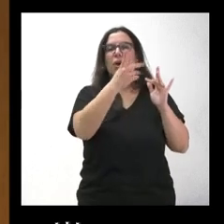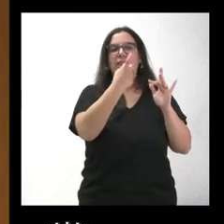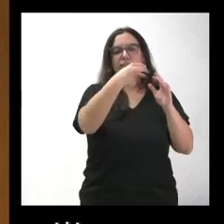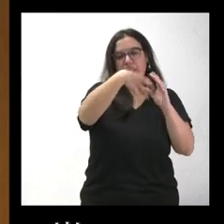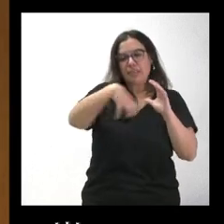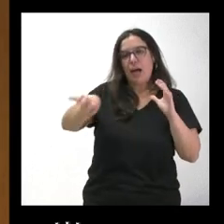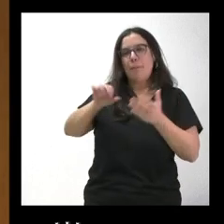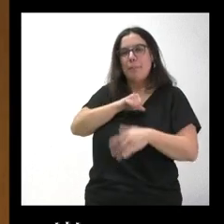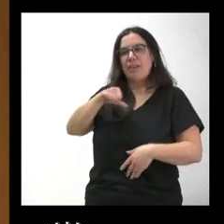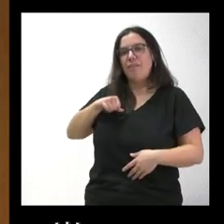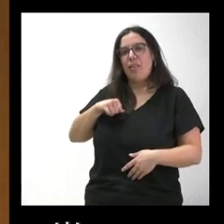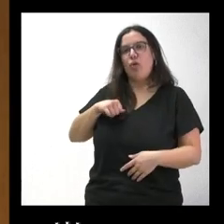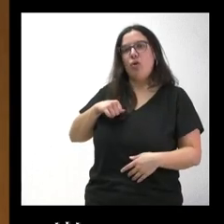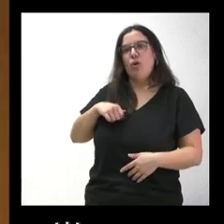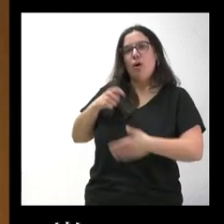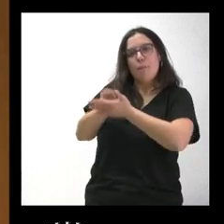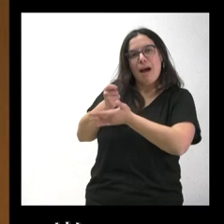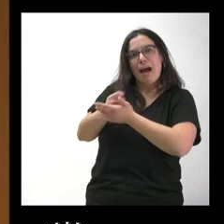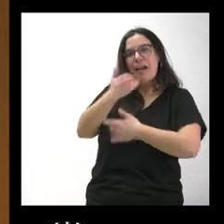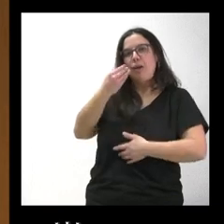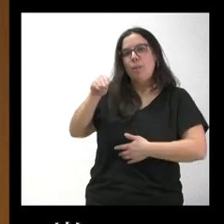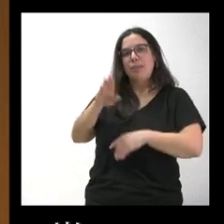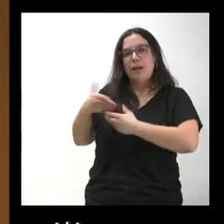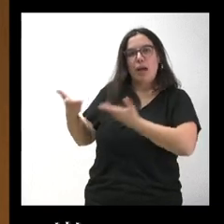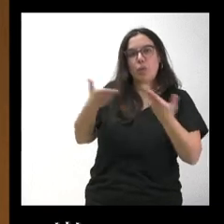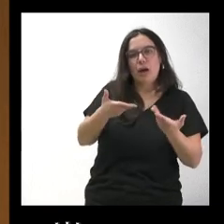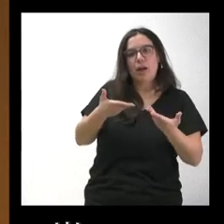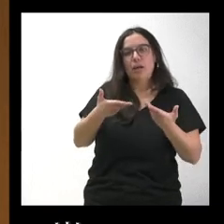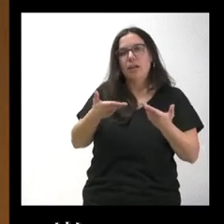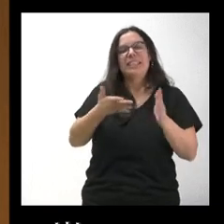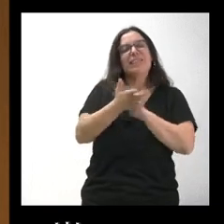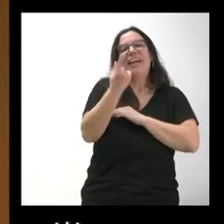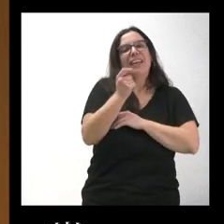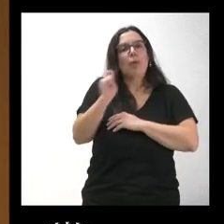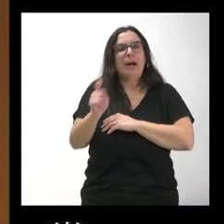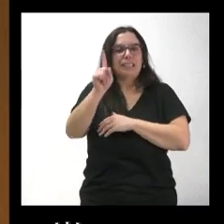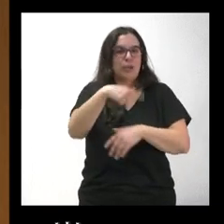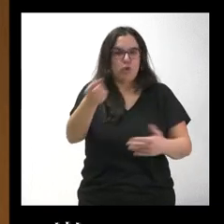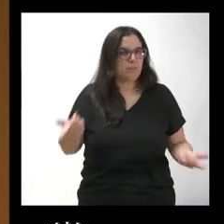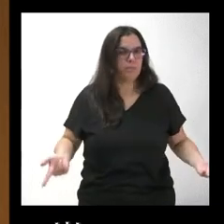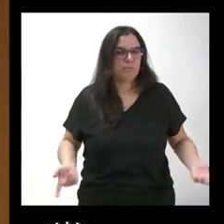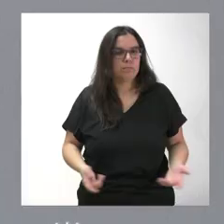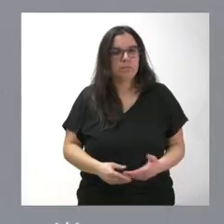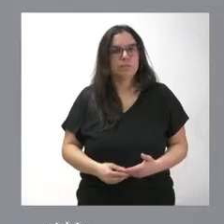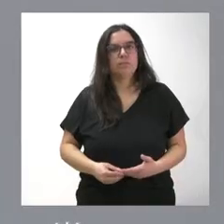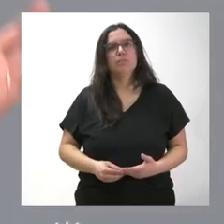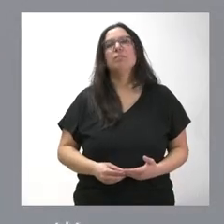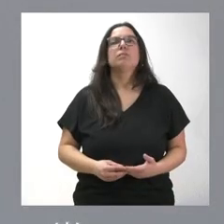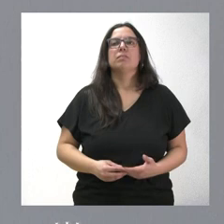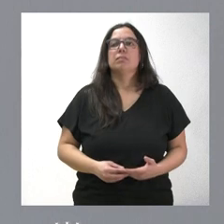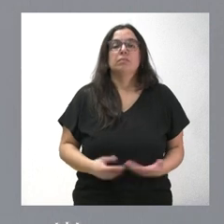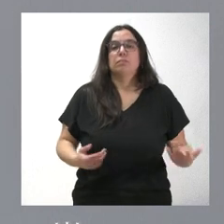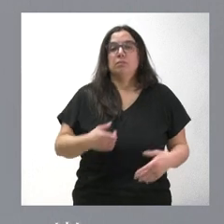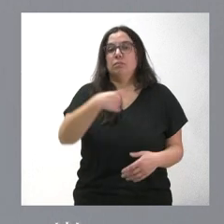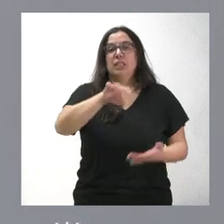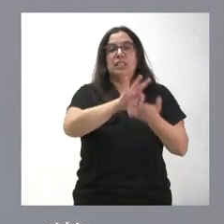servicio privado que tenga un coste que tenga que ser presupuestado. Si va a haber partida o no para ese fin. Pues están trabajando